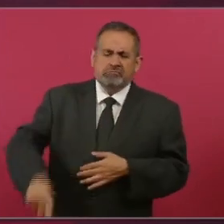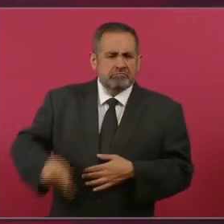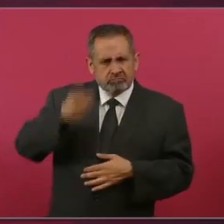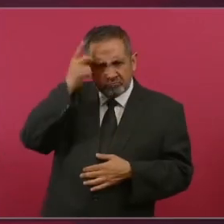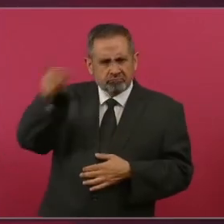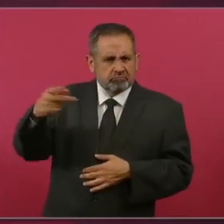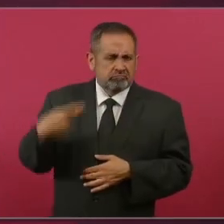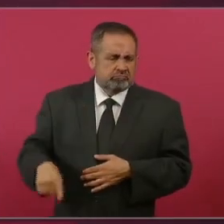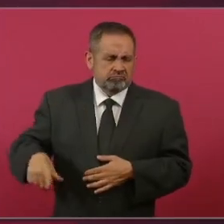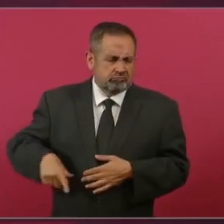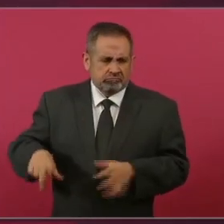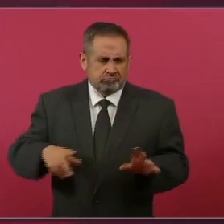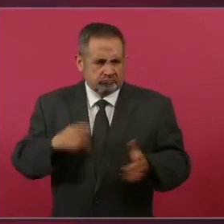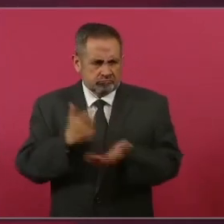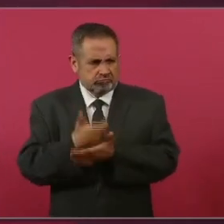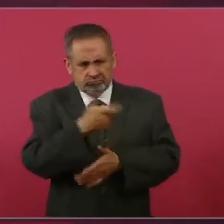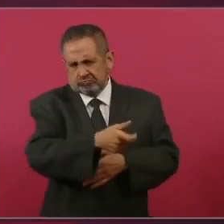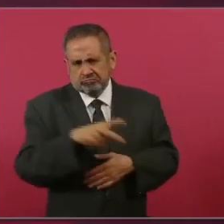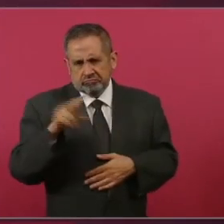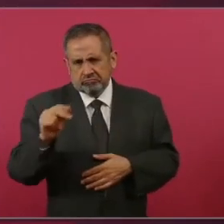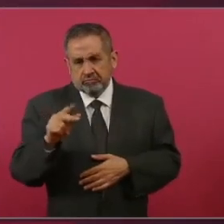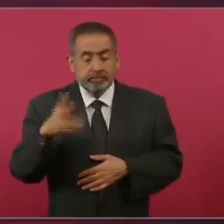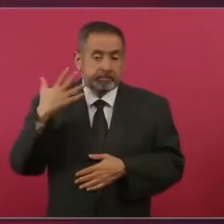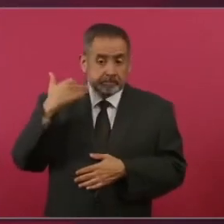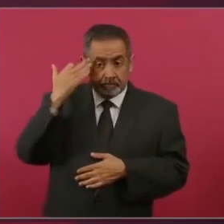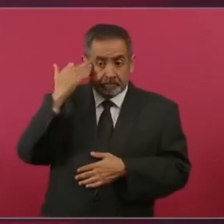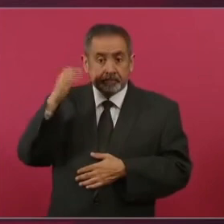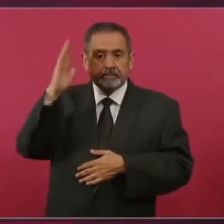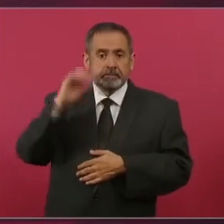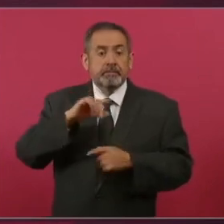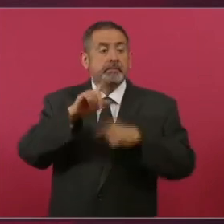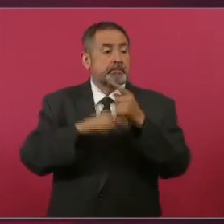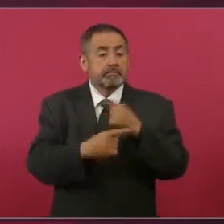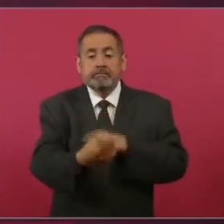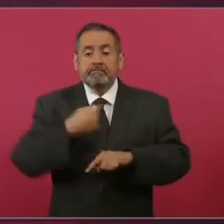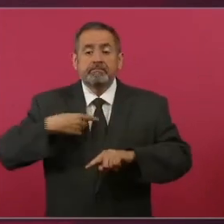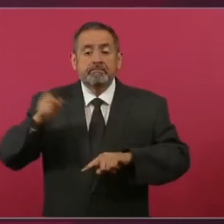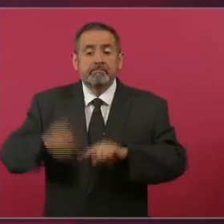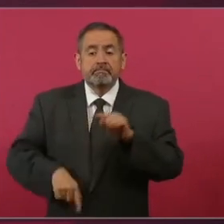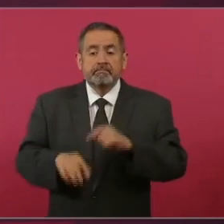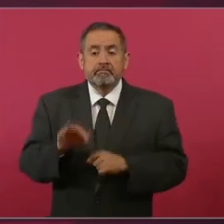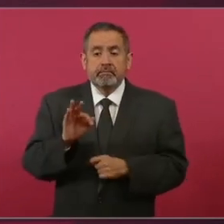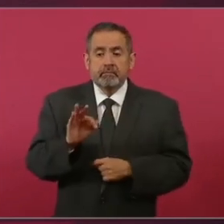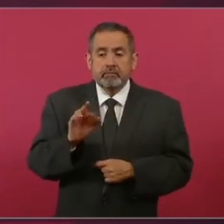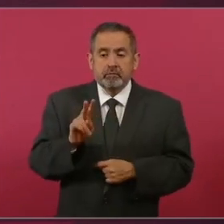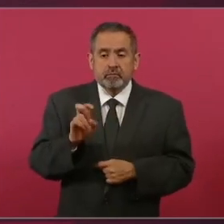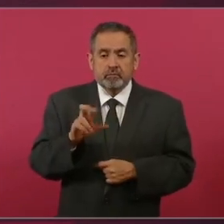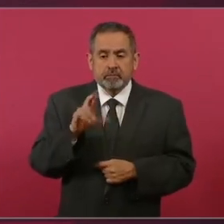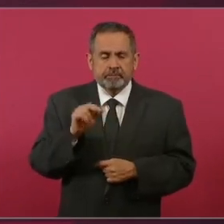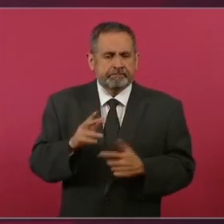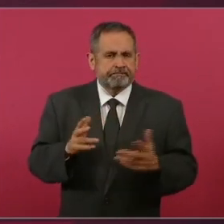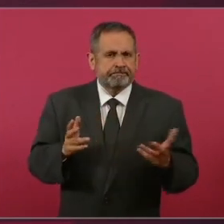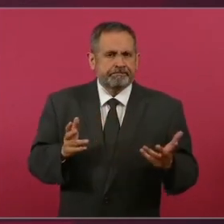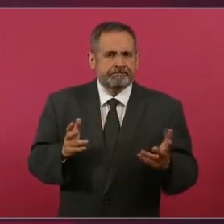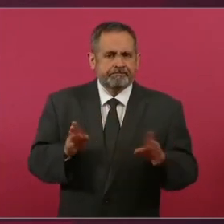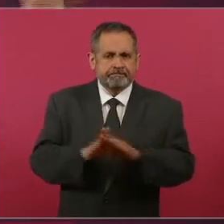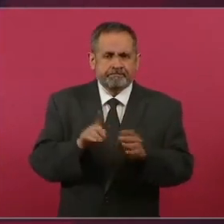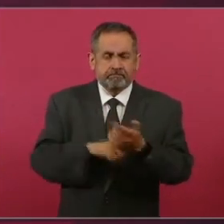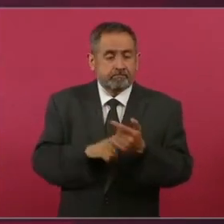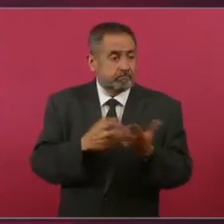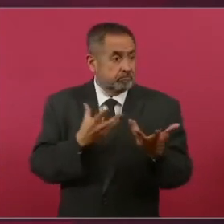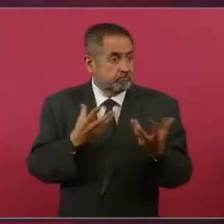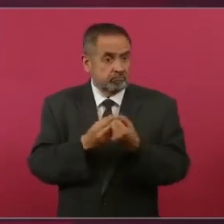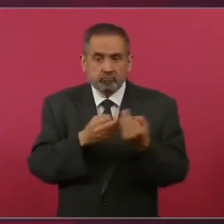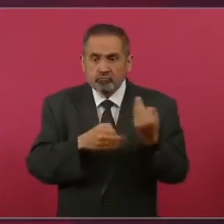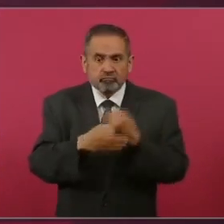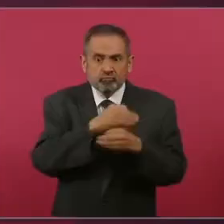en ese entonces. Y luego vino el desafuero, de ahí sí se unieron